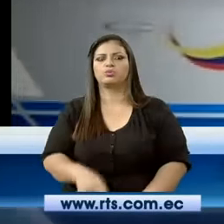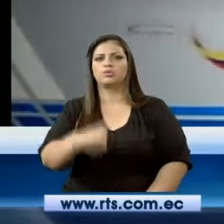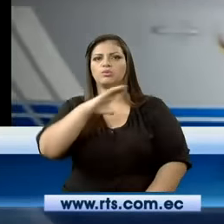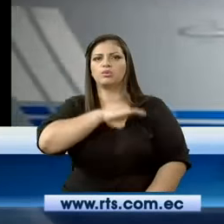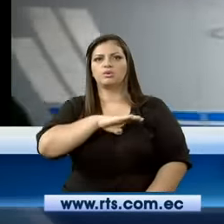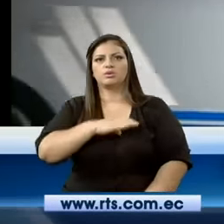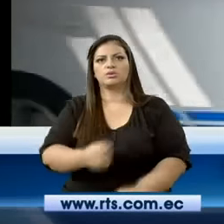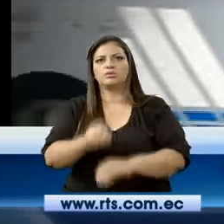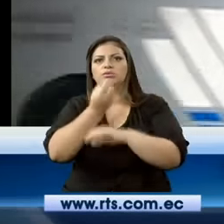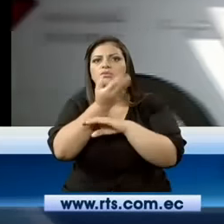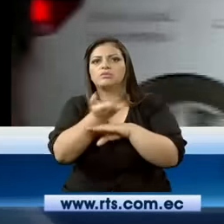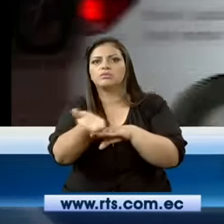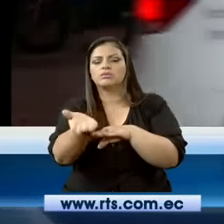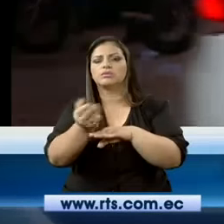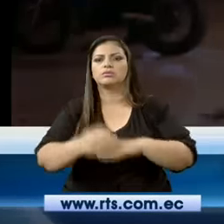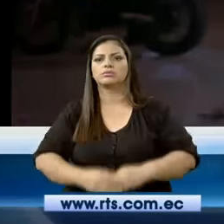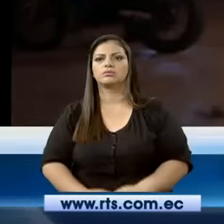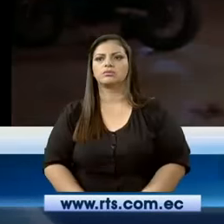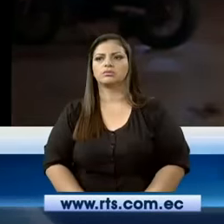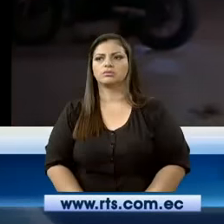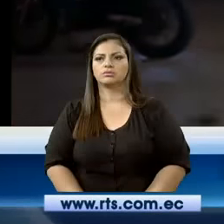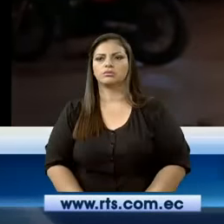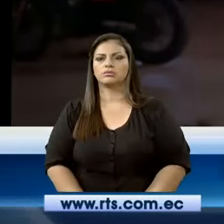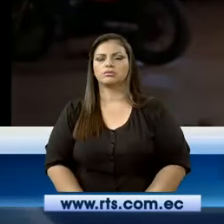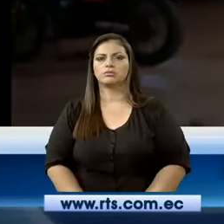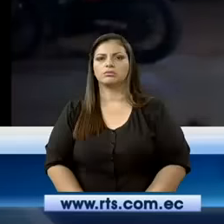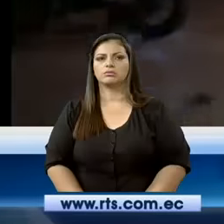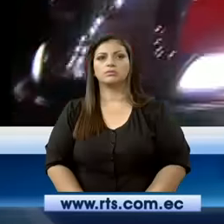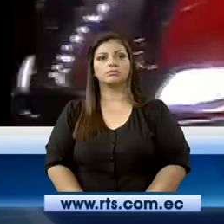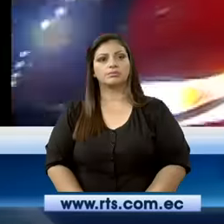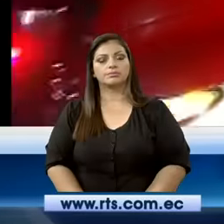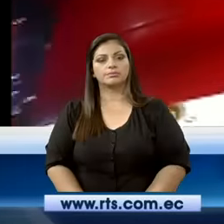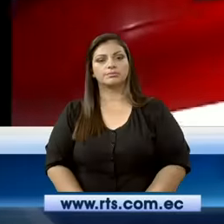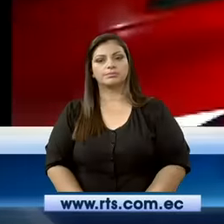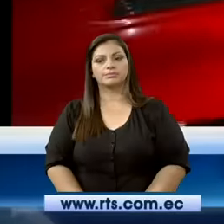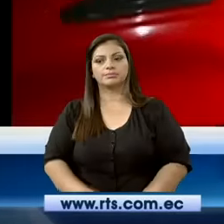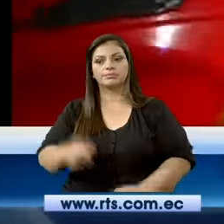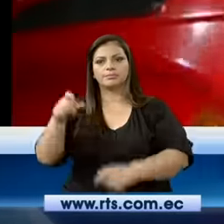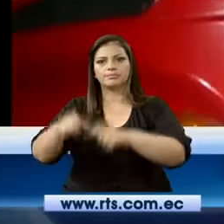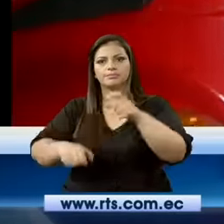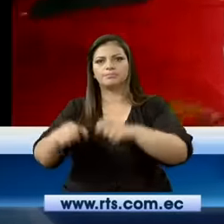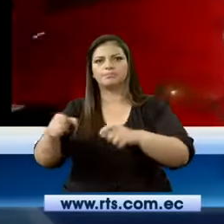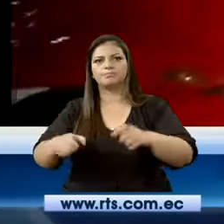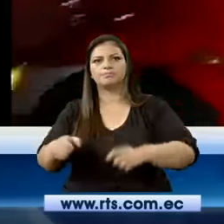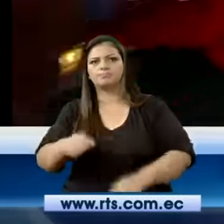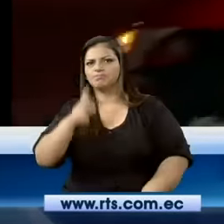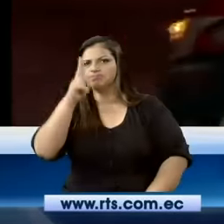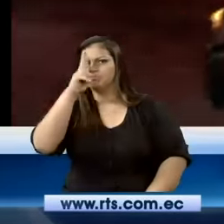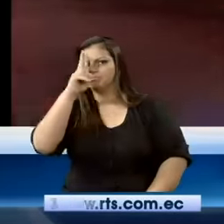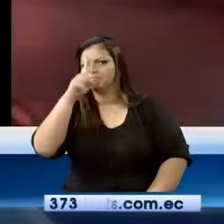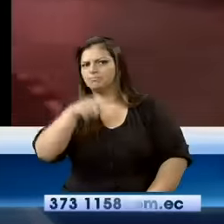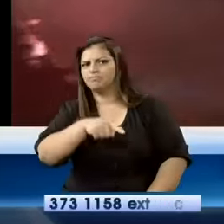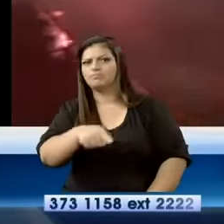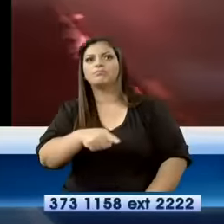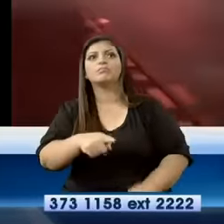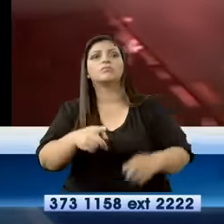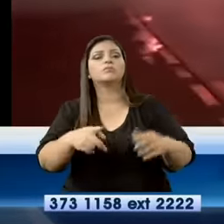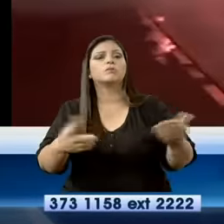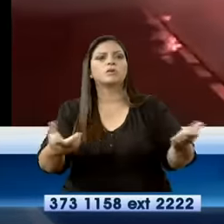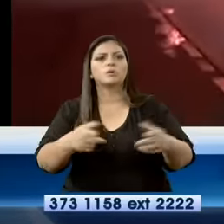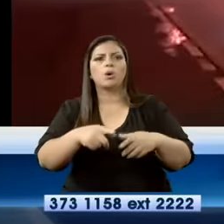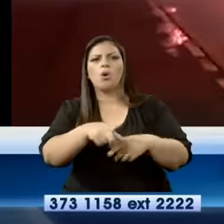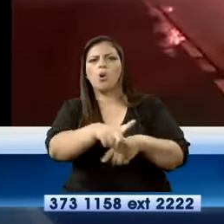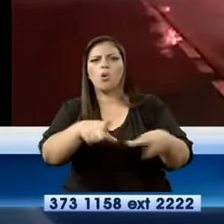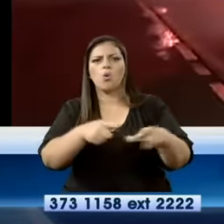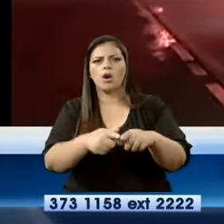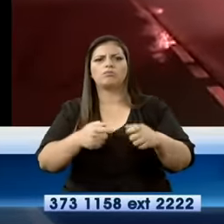conocer que sujetos habrían rociado gasolina en los exteriores de un taller automotriz